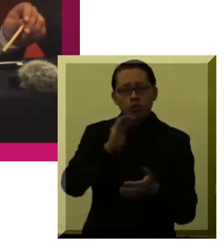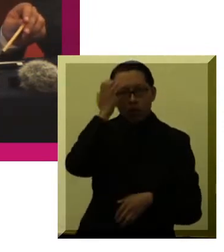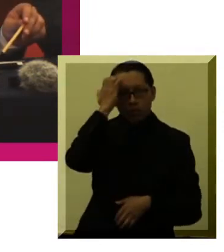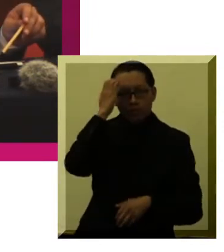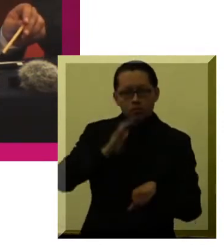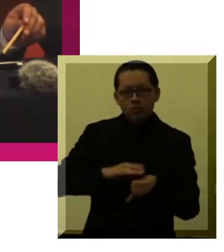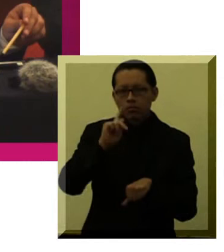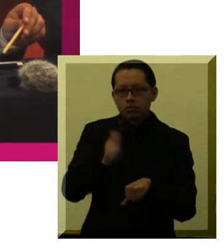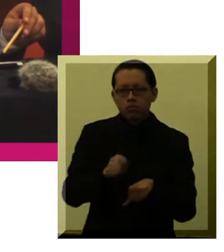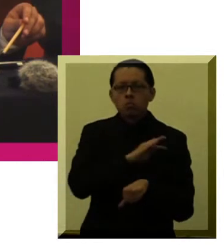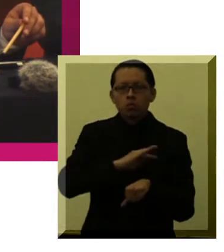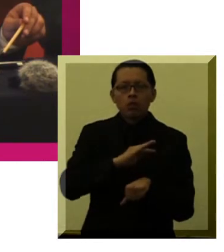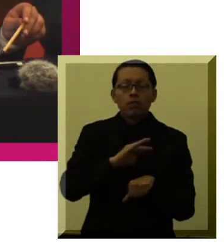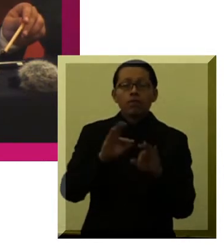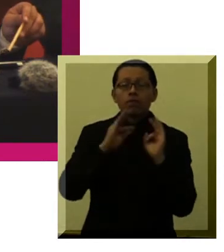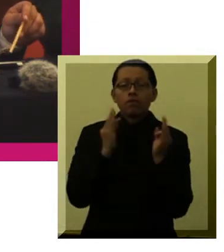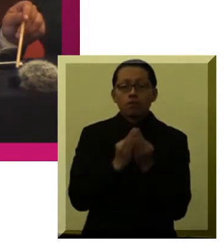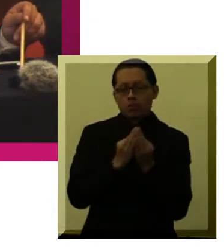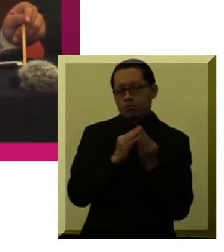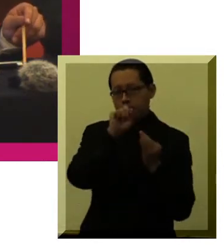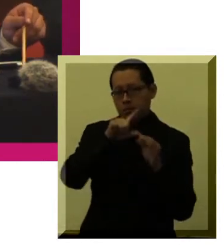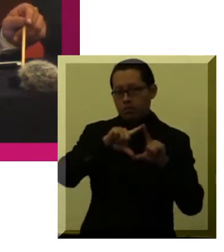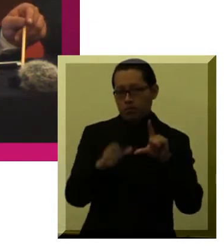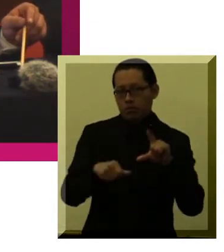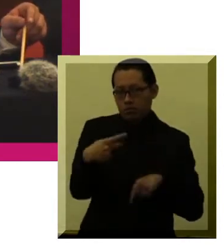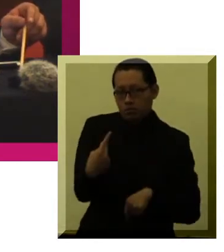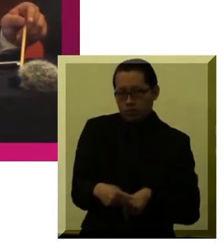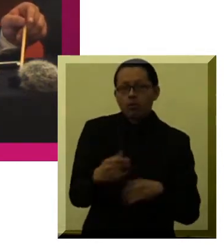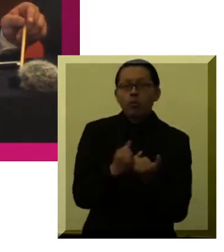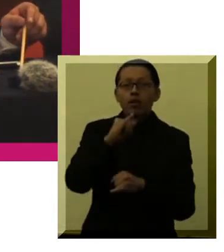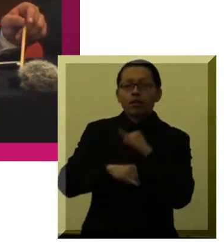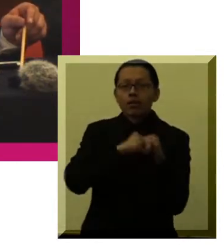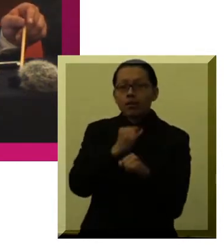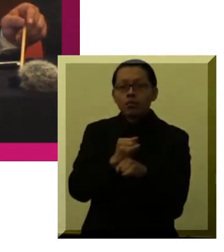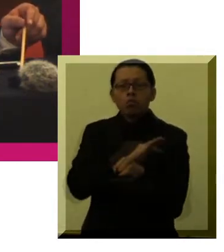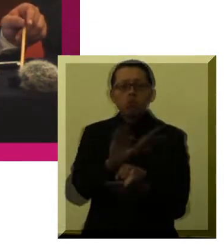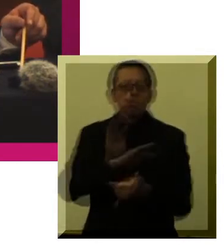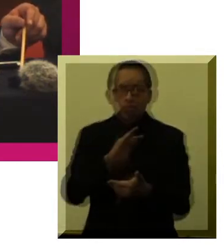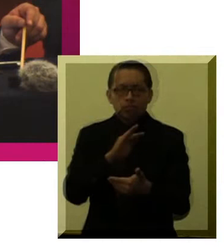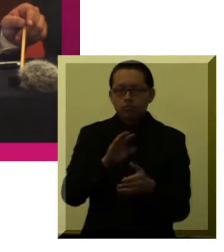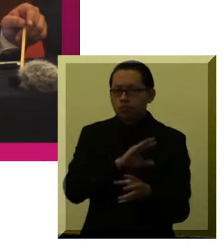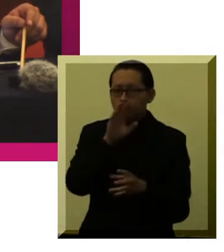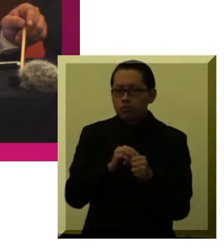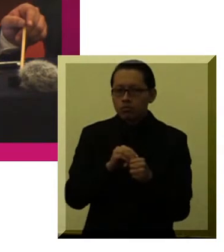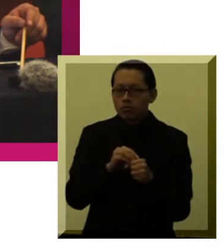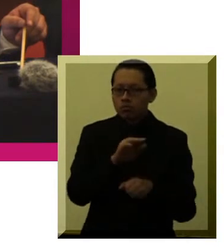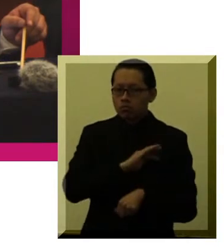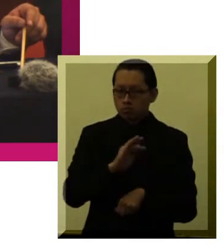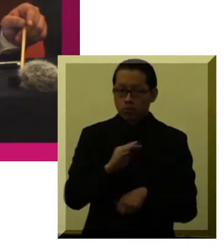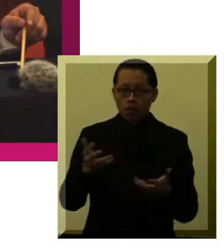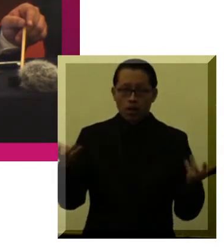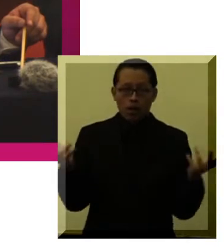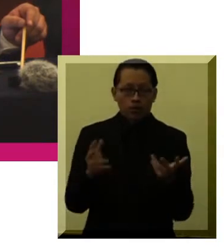más los mecanismos nacionales e internacionales que protegen a las personas con discapacidad, que podamos hacer